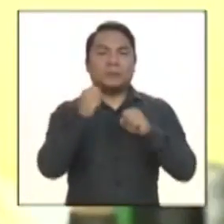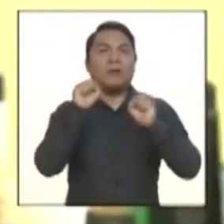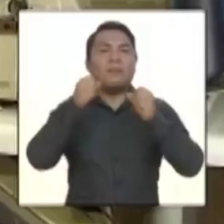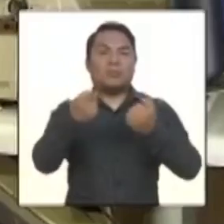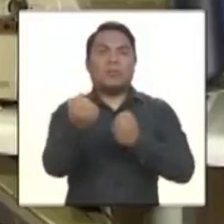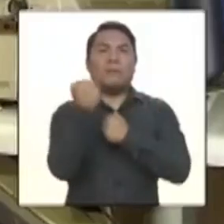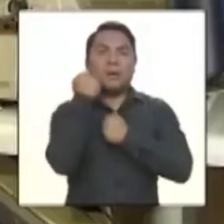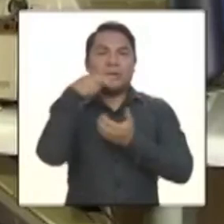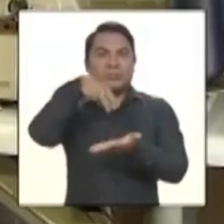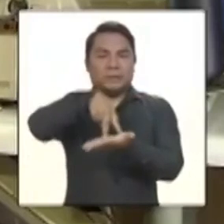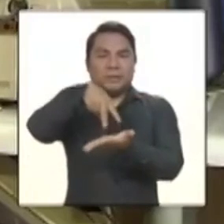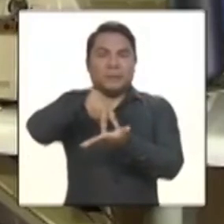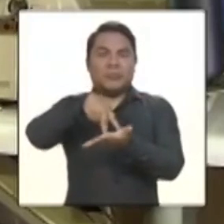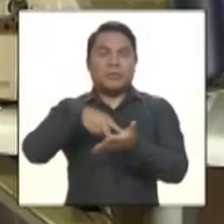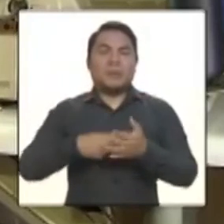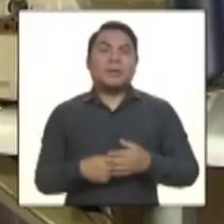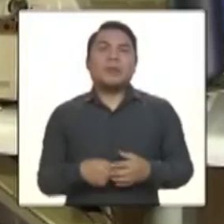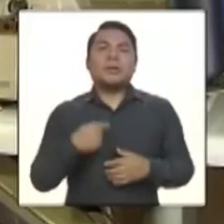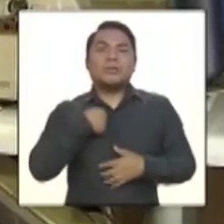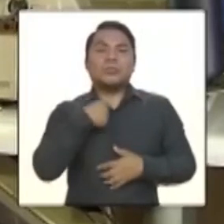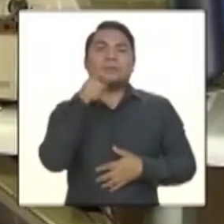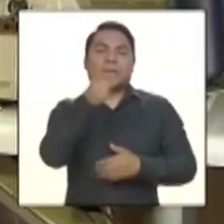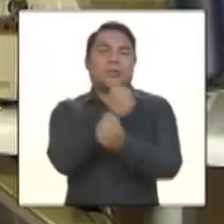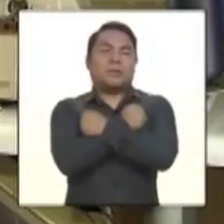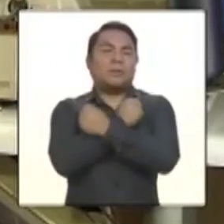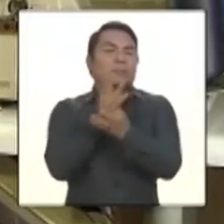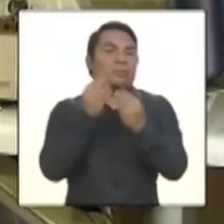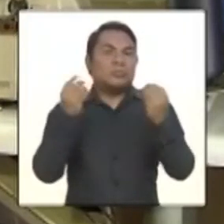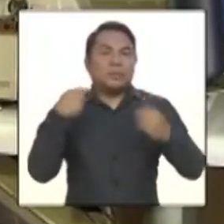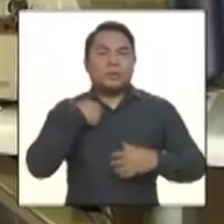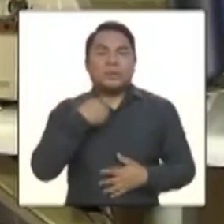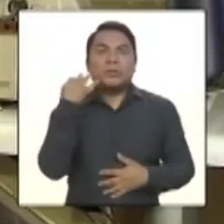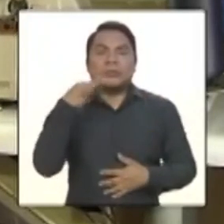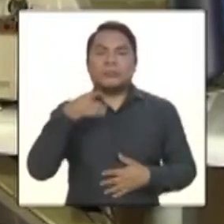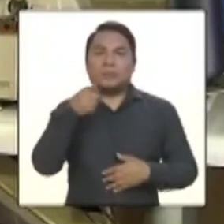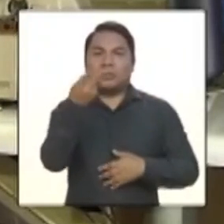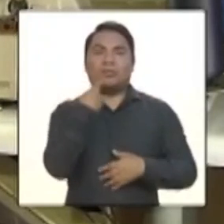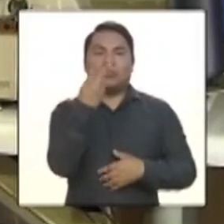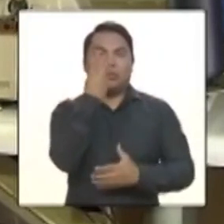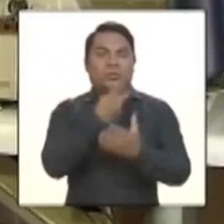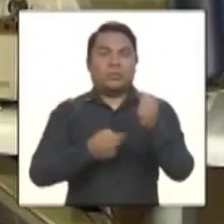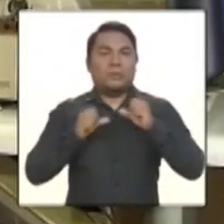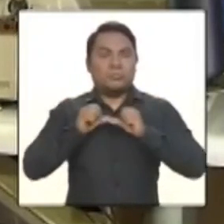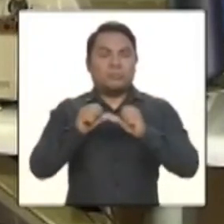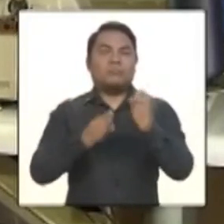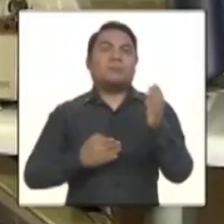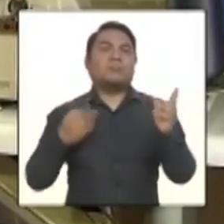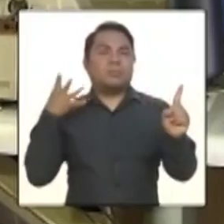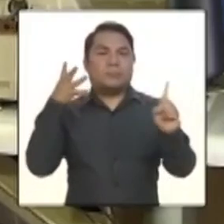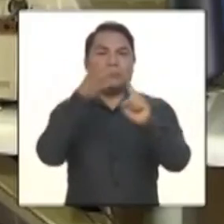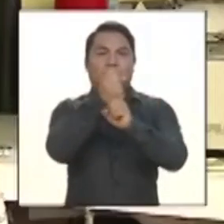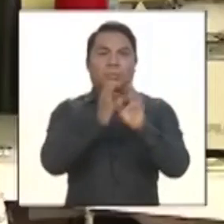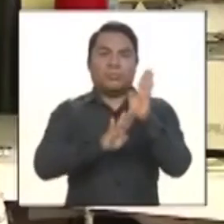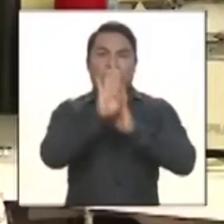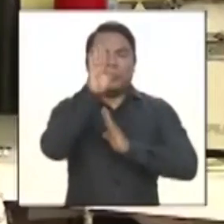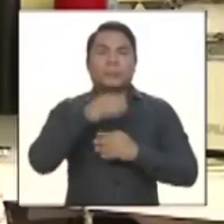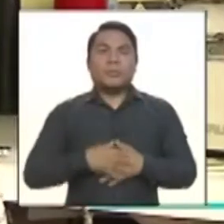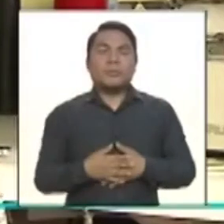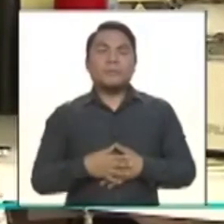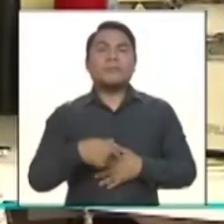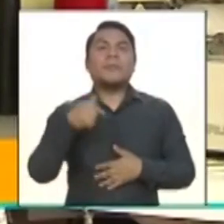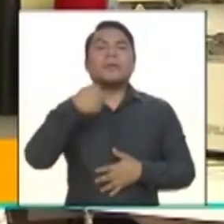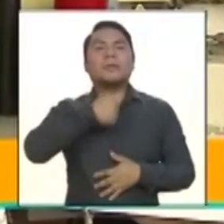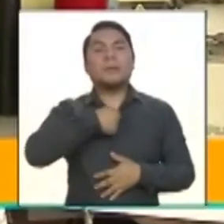nota, te quiero mucho y vamos a seguir adelante hasta encontrar la justicia que tanto queremos. Yo